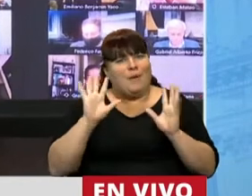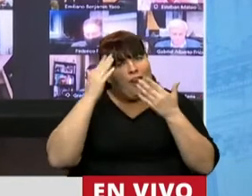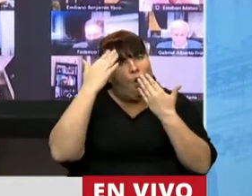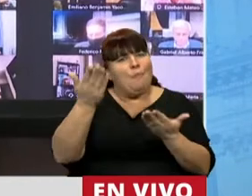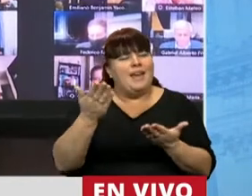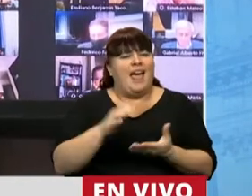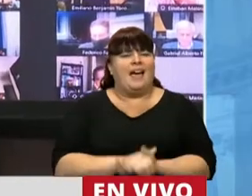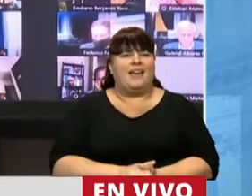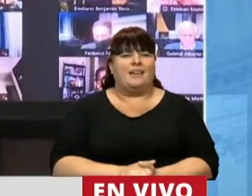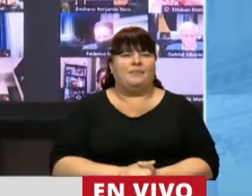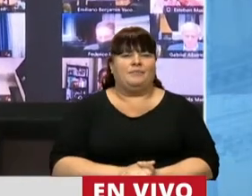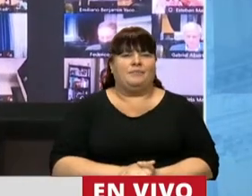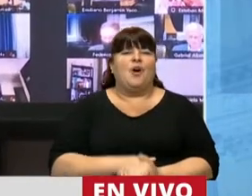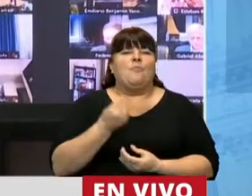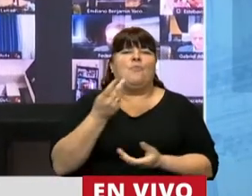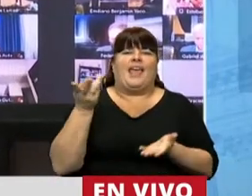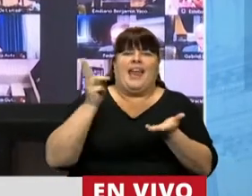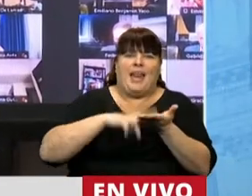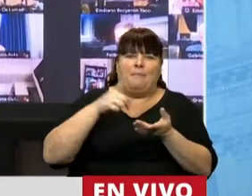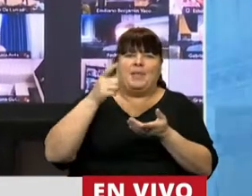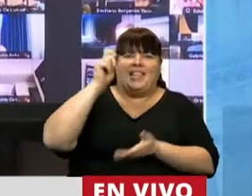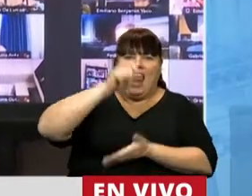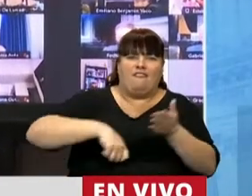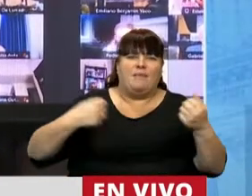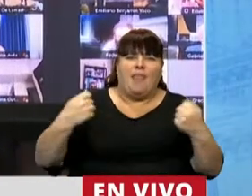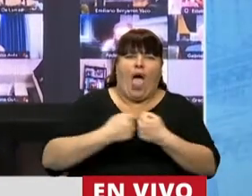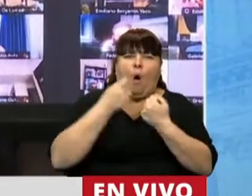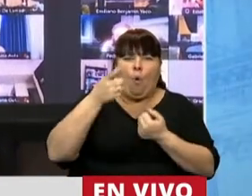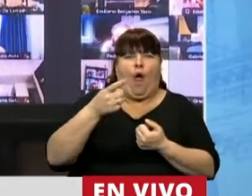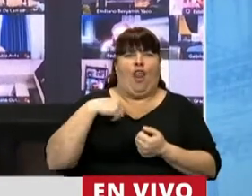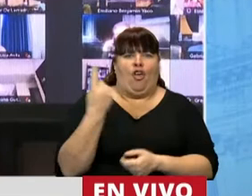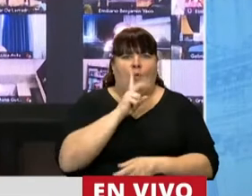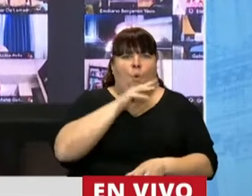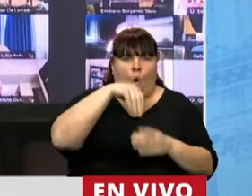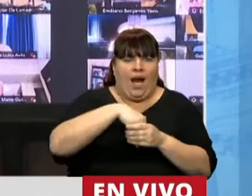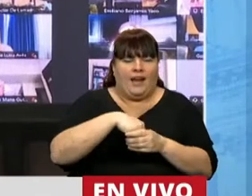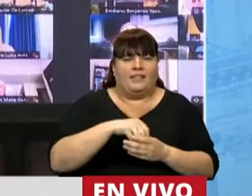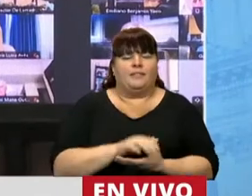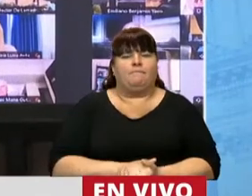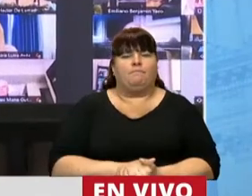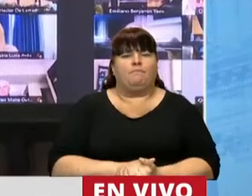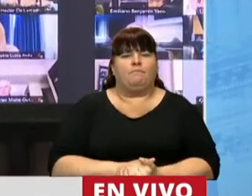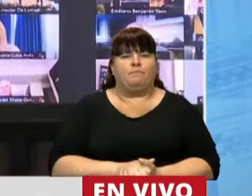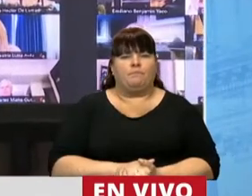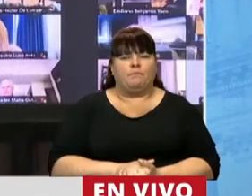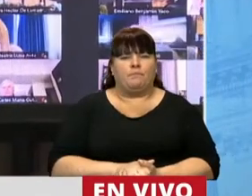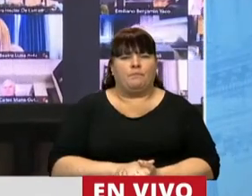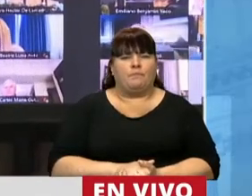con esta ratificación de este convenio que tanto nos involucra a las mujeres, sino